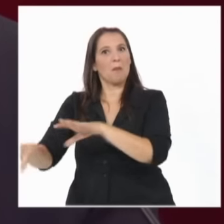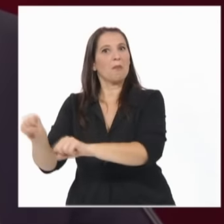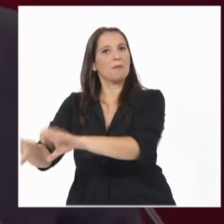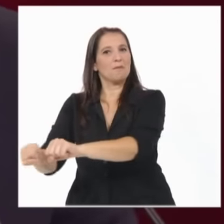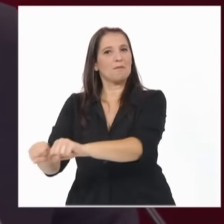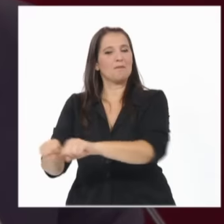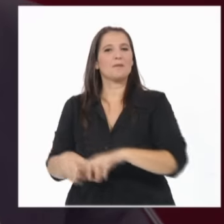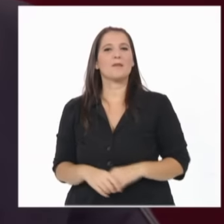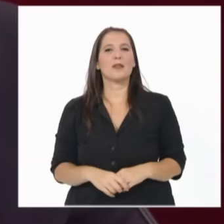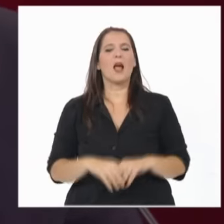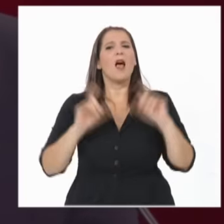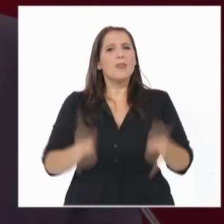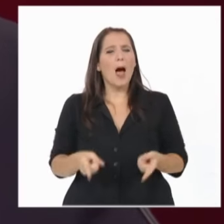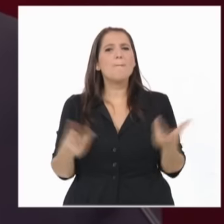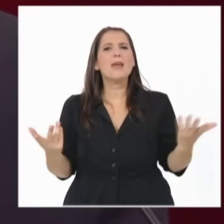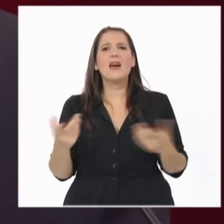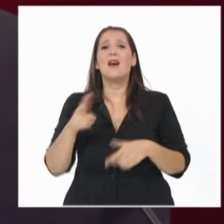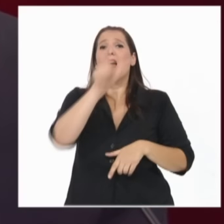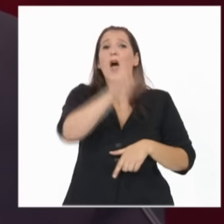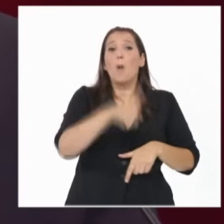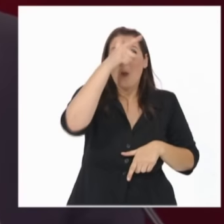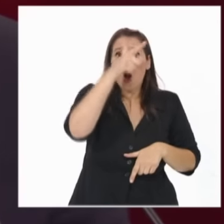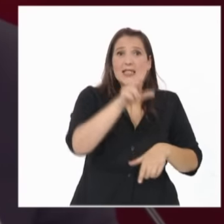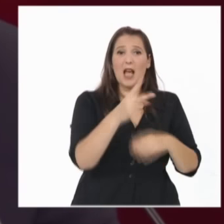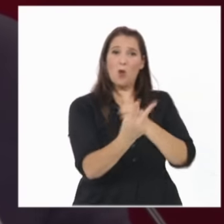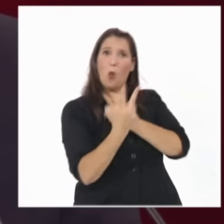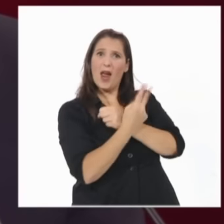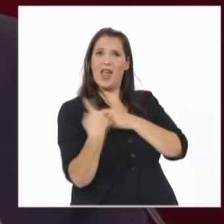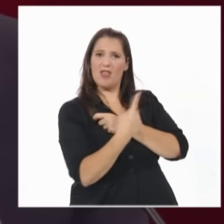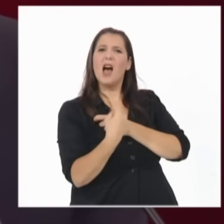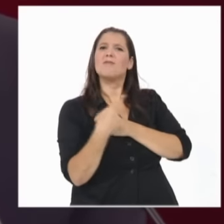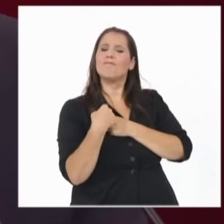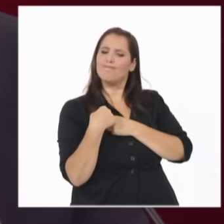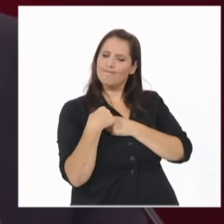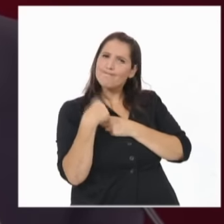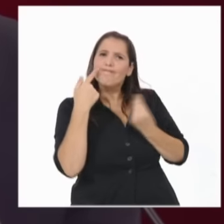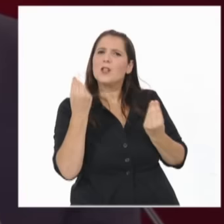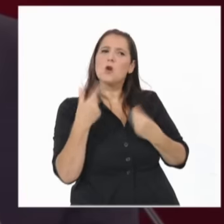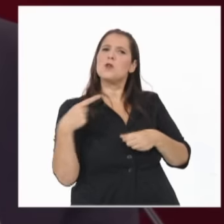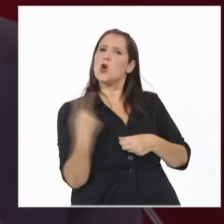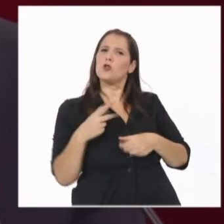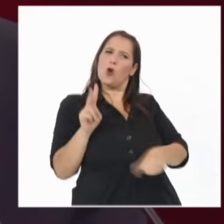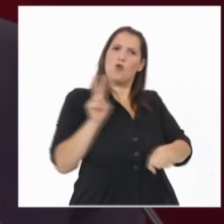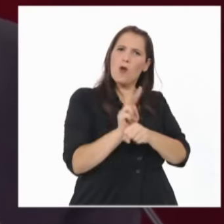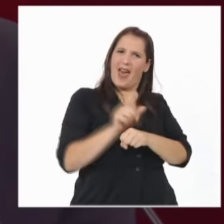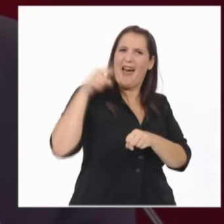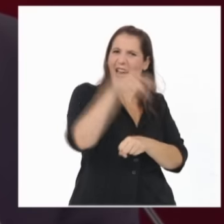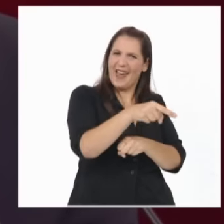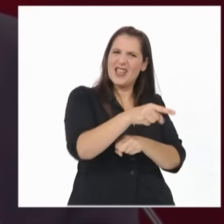Debemos también cuidar a quienes nos cuidan, darles equipamiento, tecnología y capacitación.